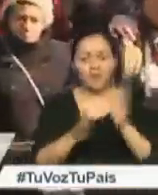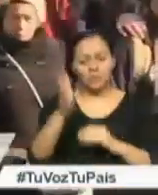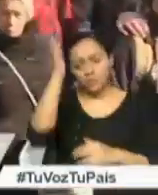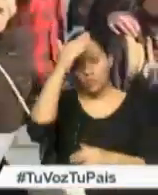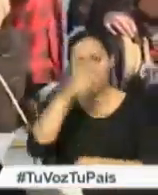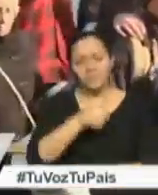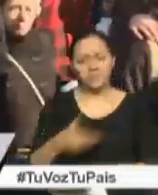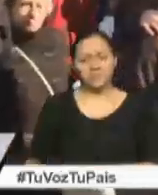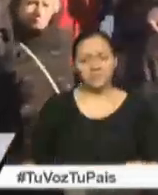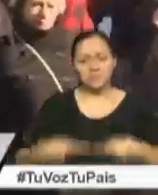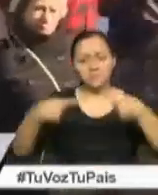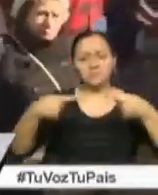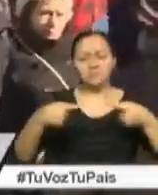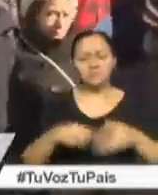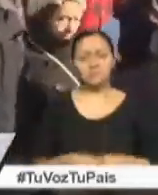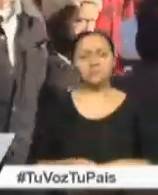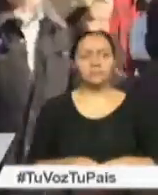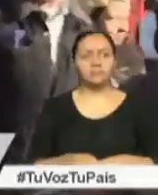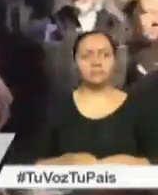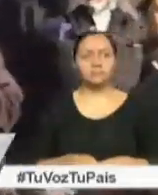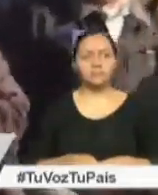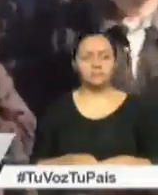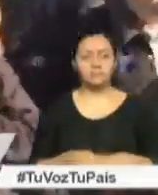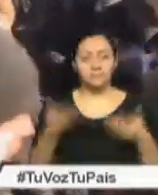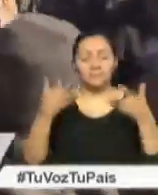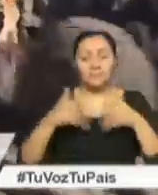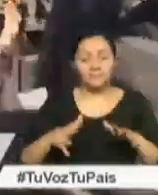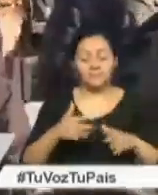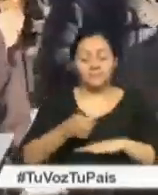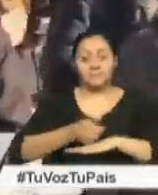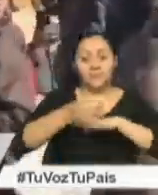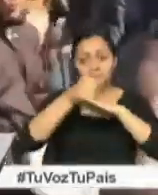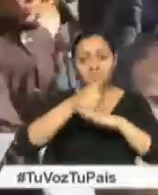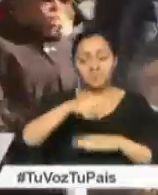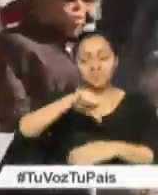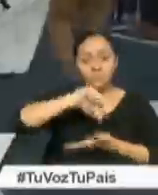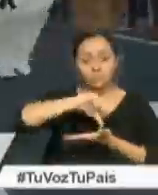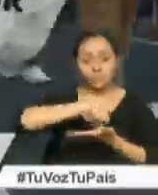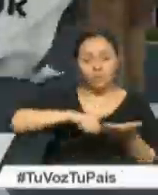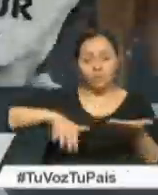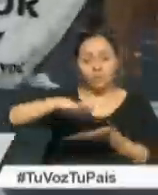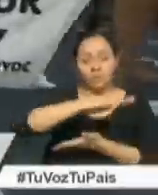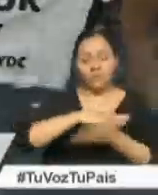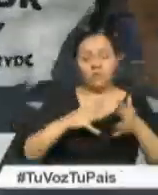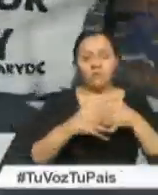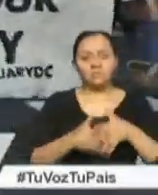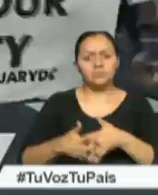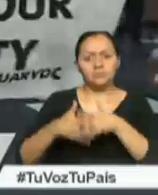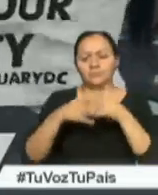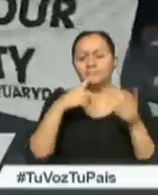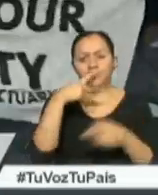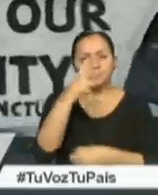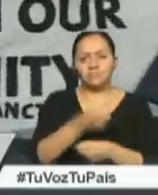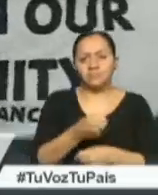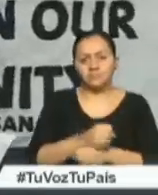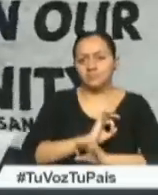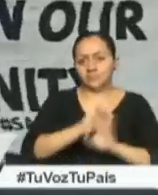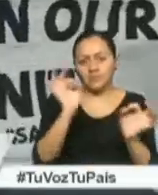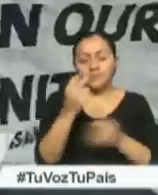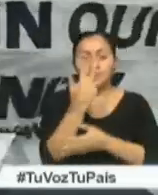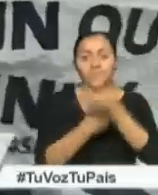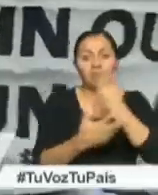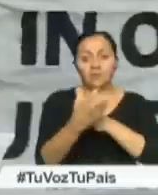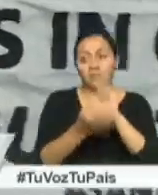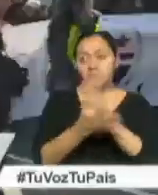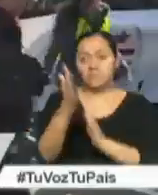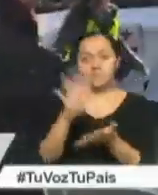presidente estadounidense Donald Trump En las principales ciudades de Estados Unidos Los inmigrantes no fueron a trabajar No llevaron a sus hijos a